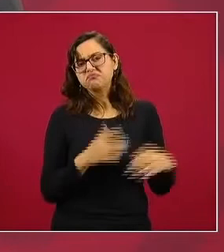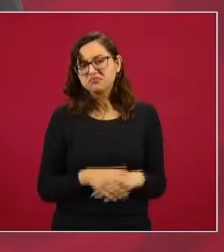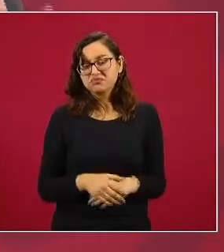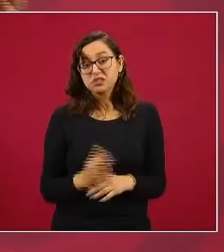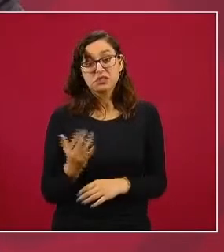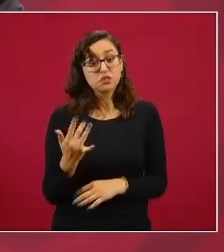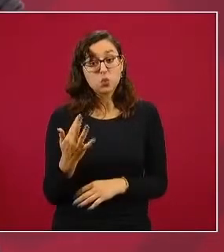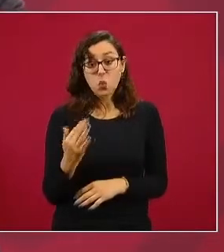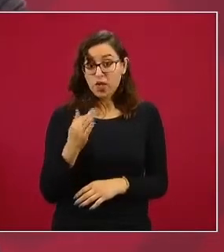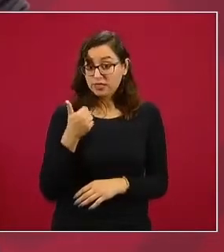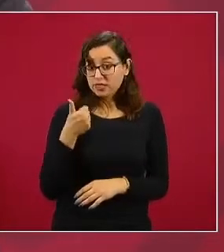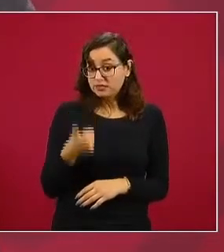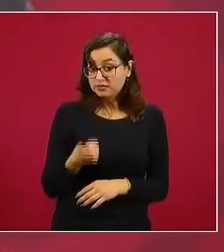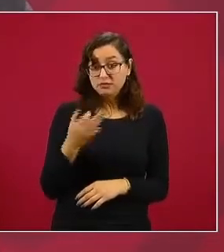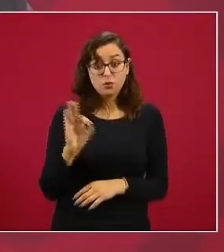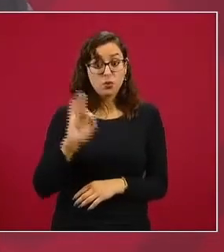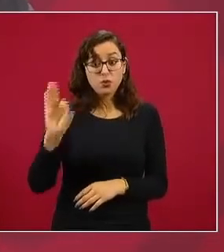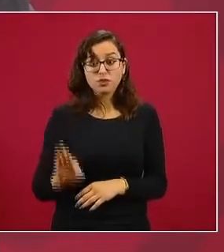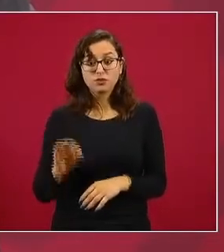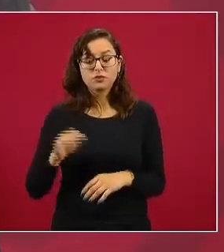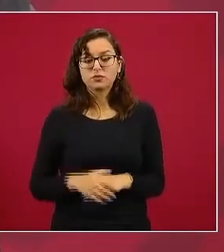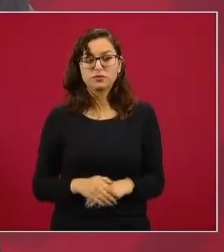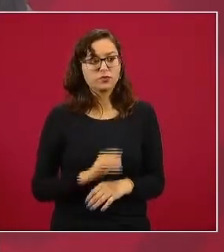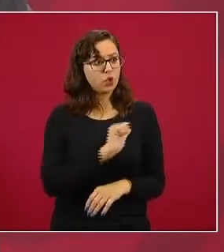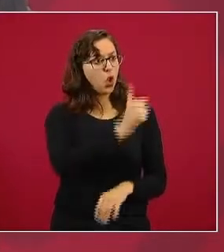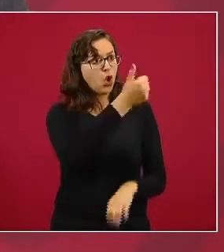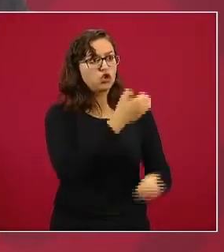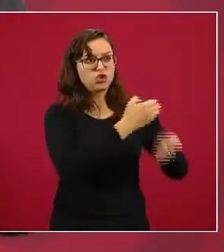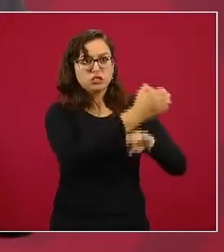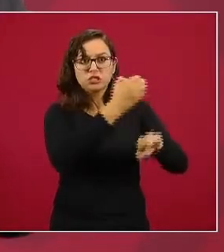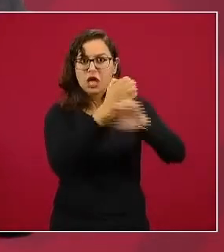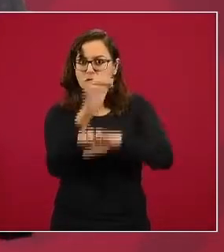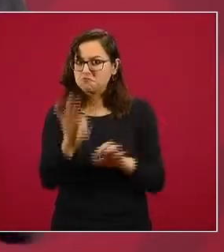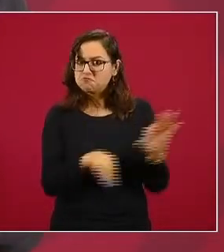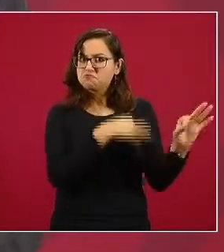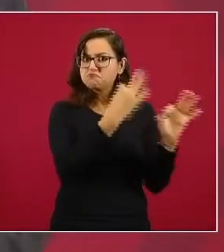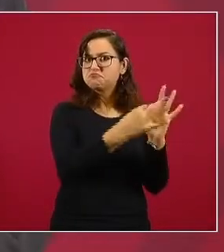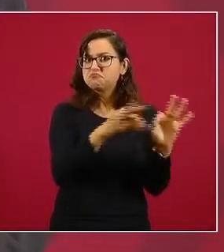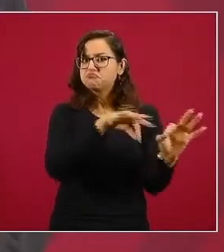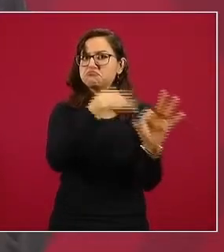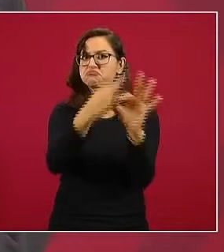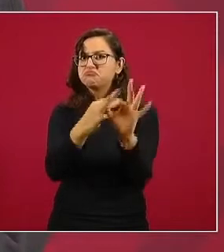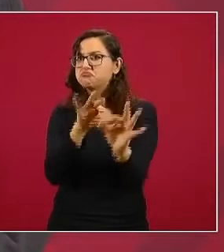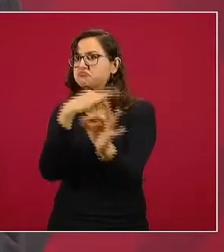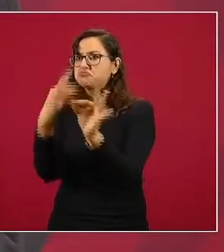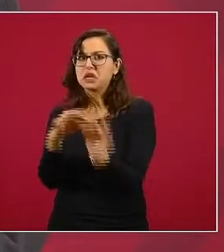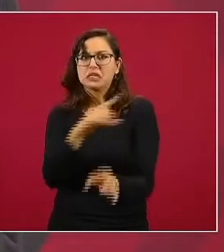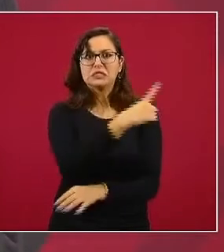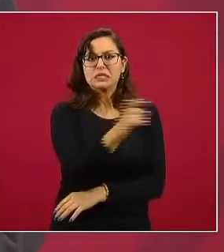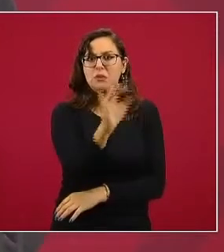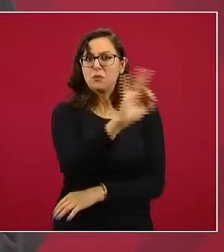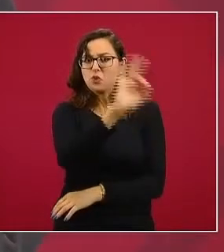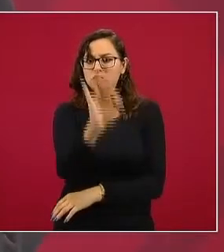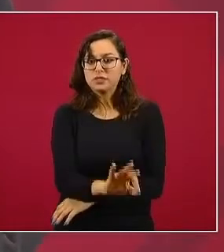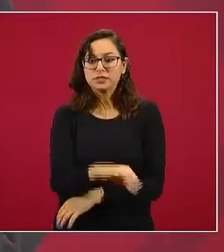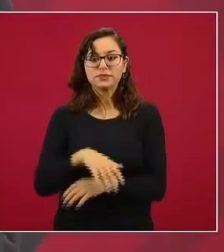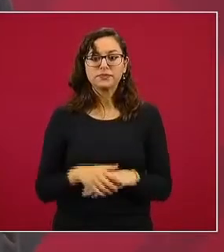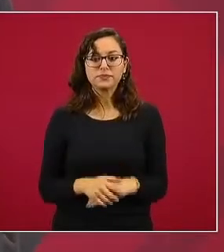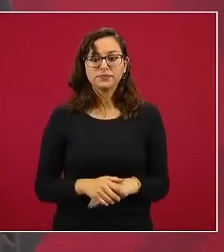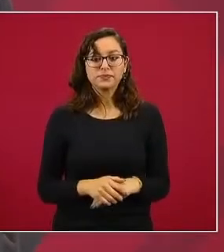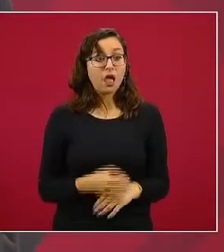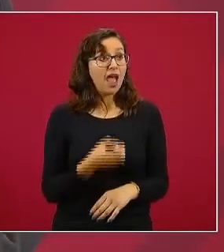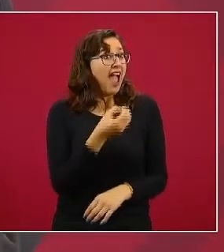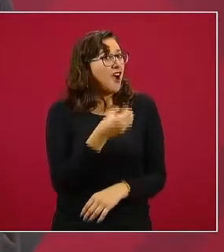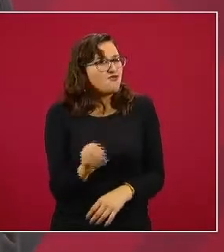y todos los otros estados ya entregaron el 100% ¿Tiene que ser de la boquilla